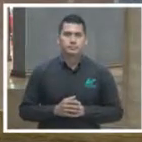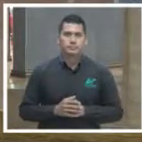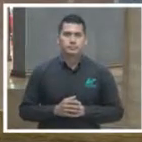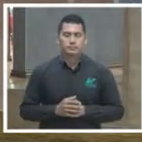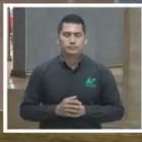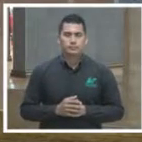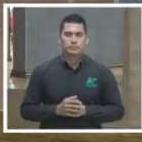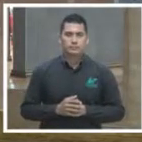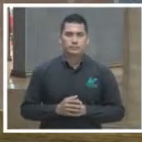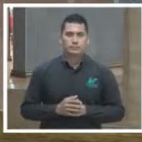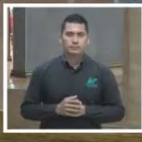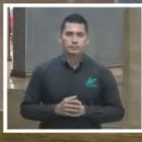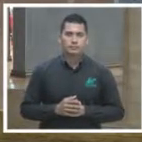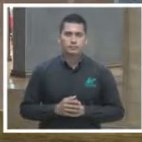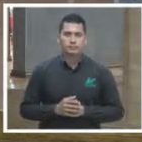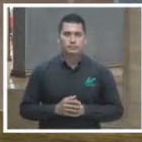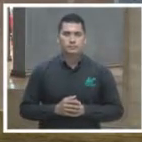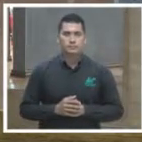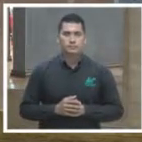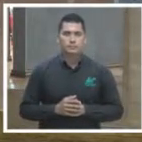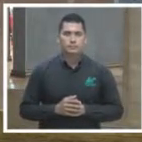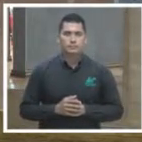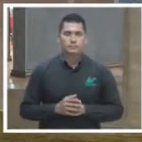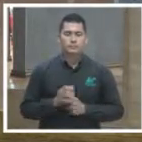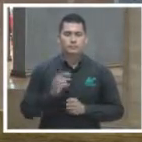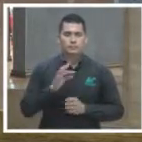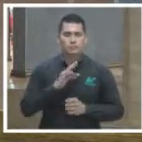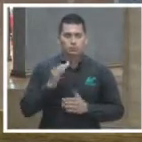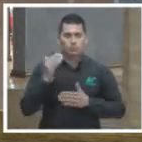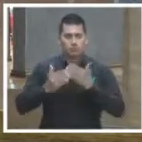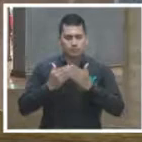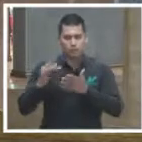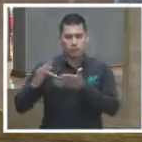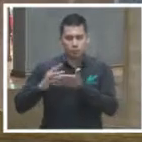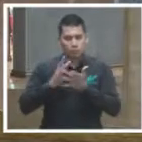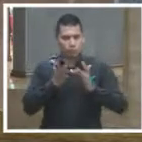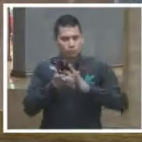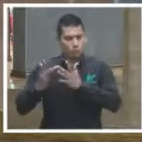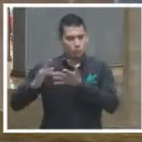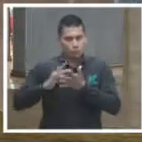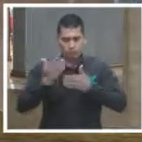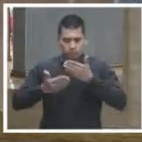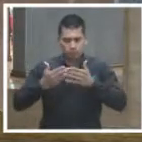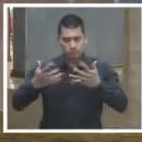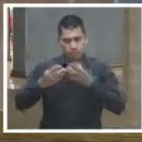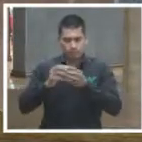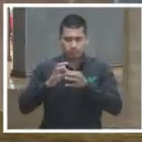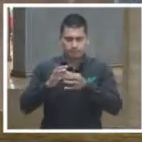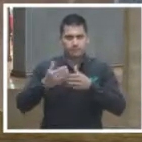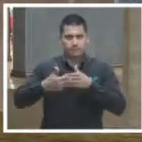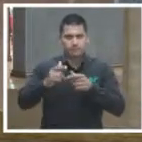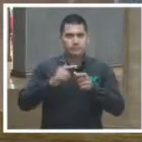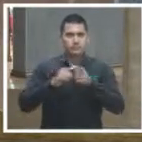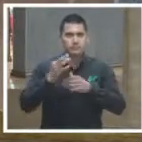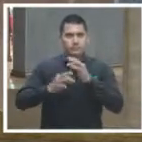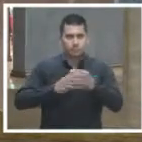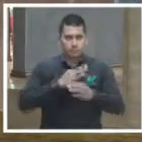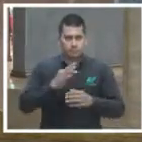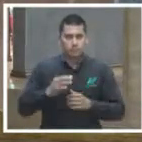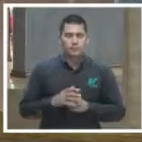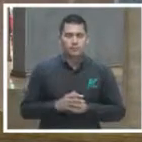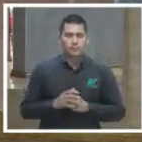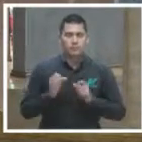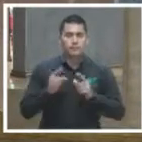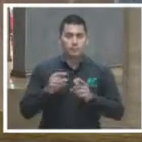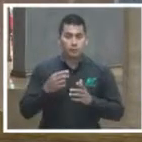que además se pueden construir colaborativamente si ese si en esa medida podemos